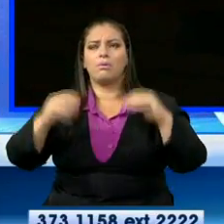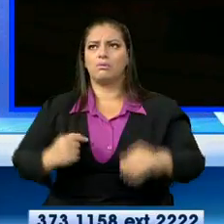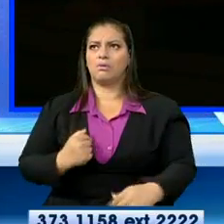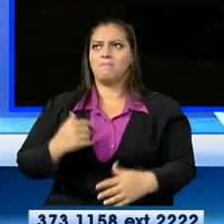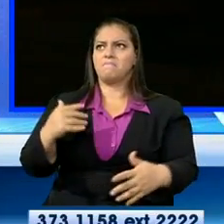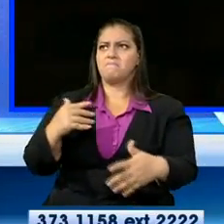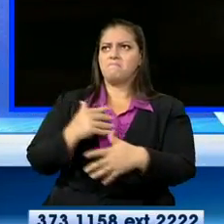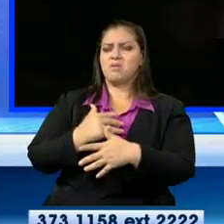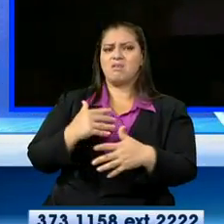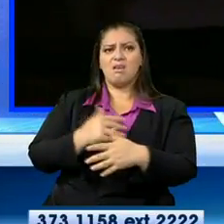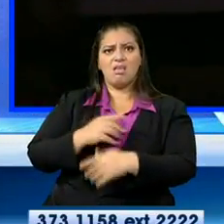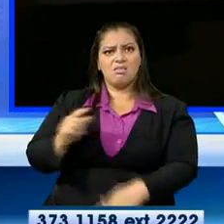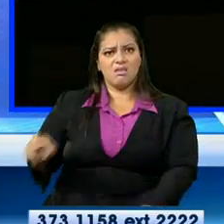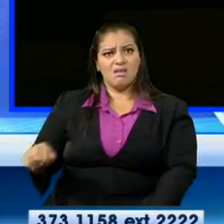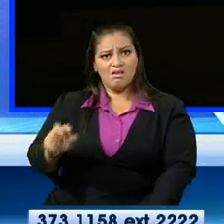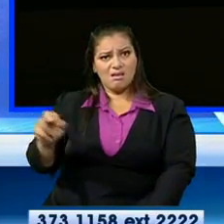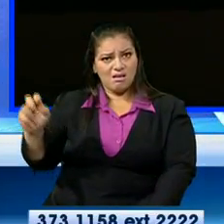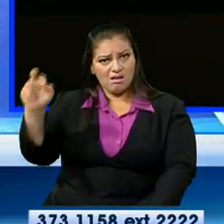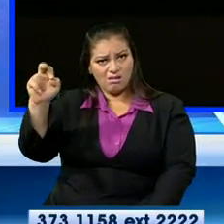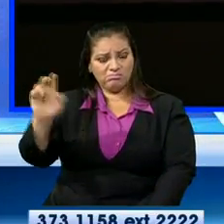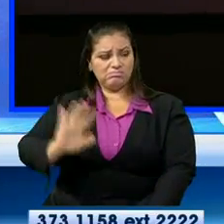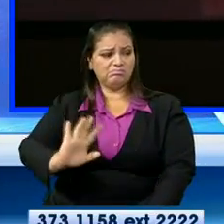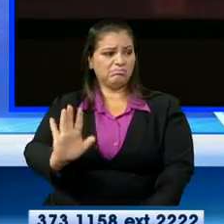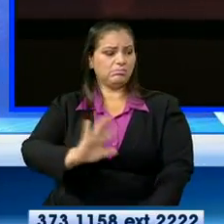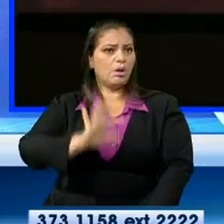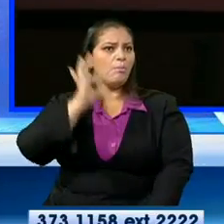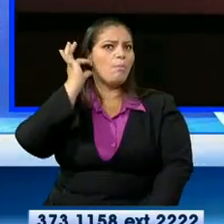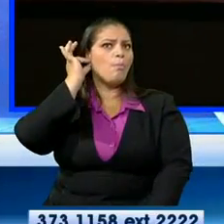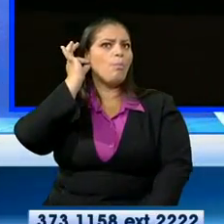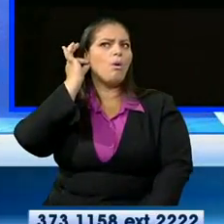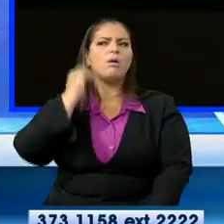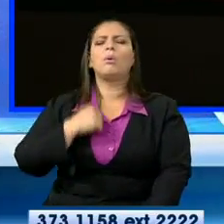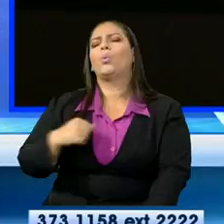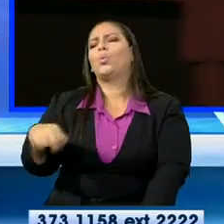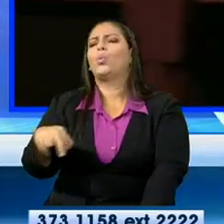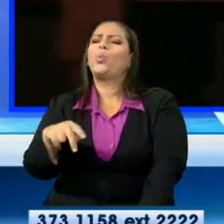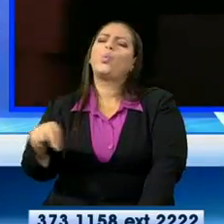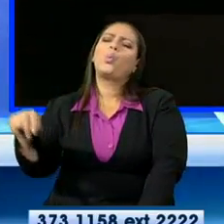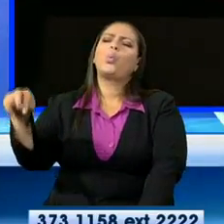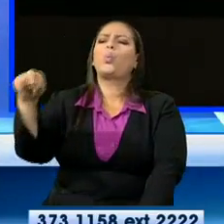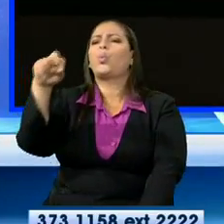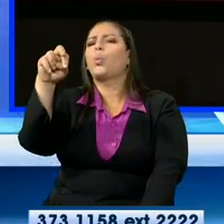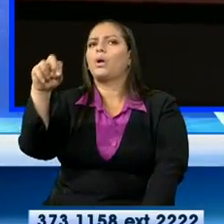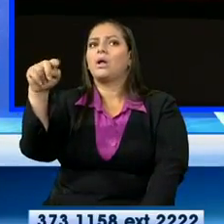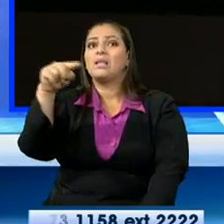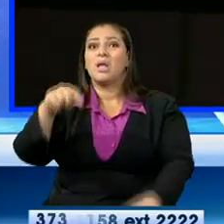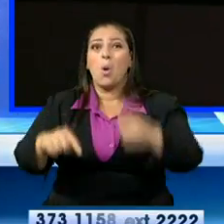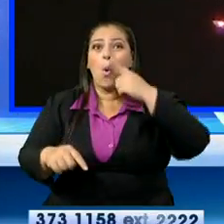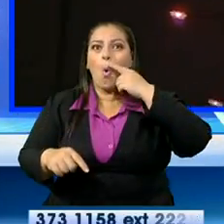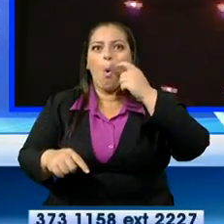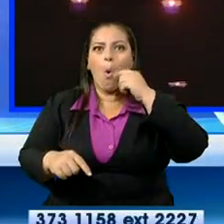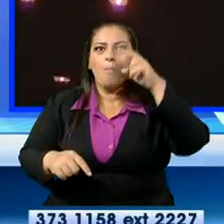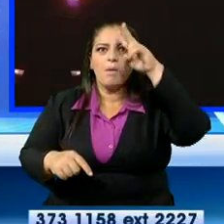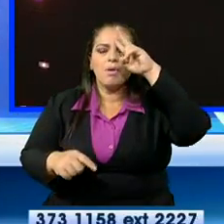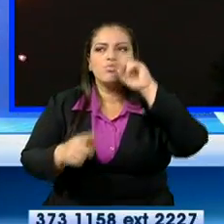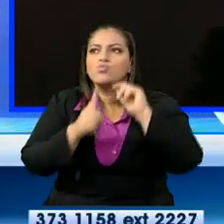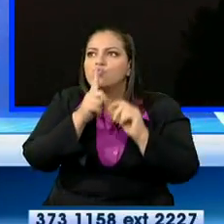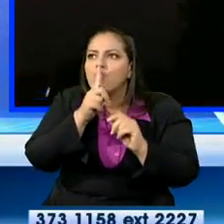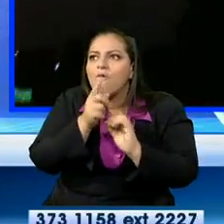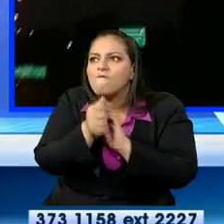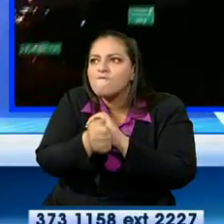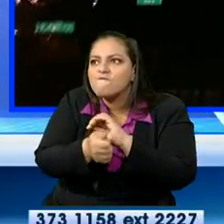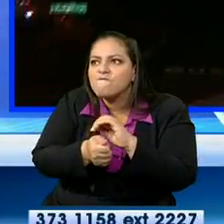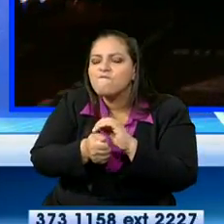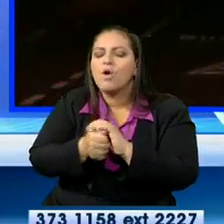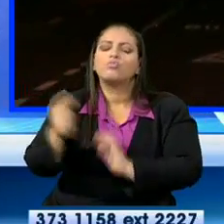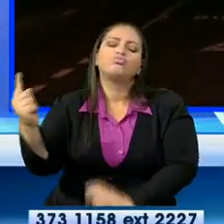Y, sobre todo en el caso de las damas, Dios no permita, exponiéndose a que puedan ser asaltadas, violadas,